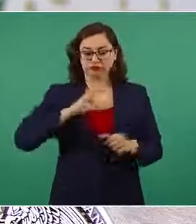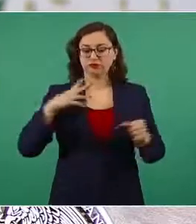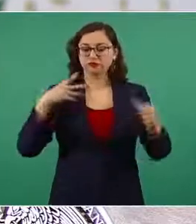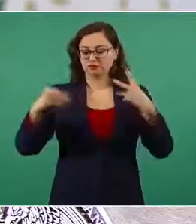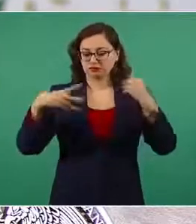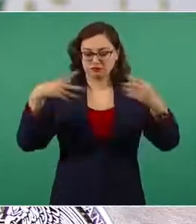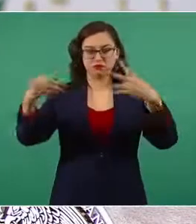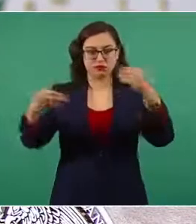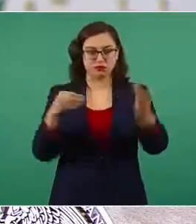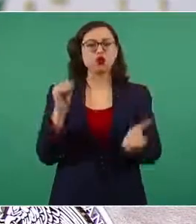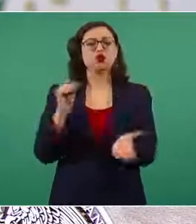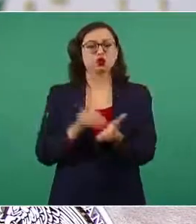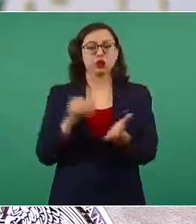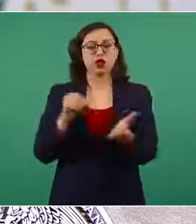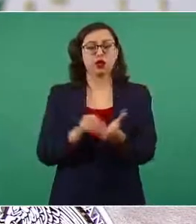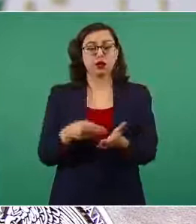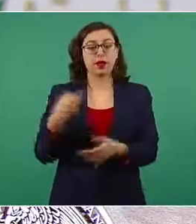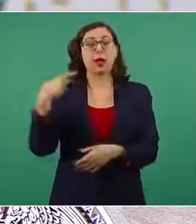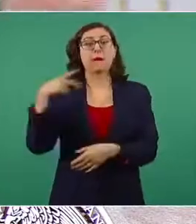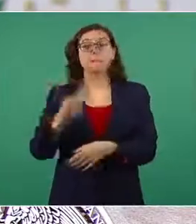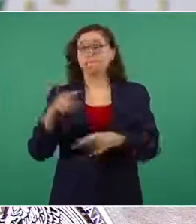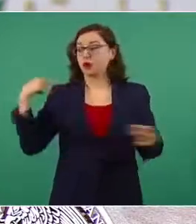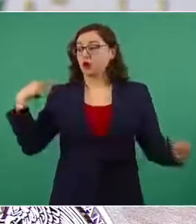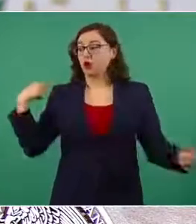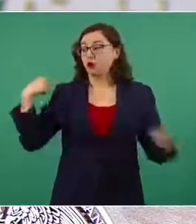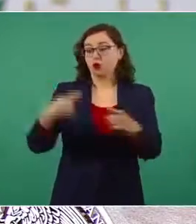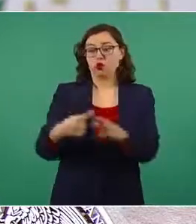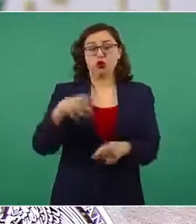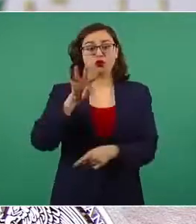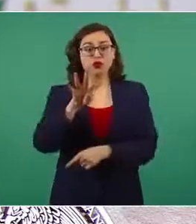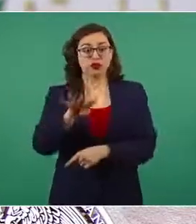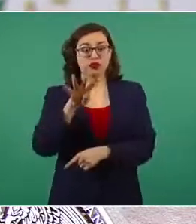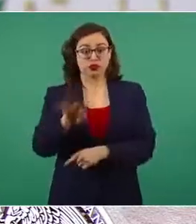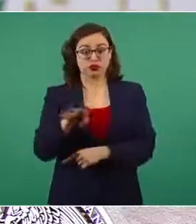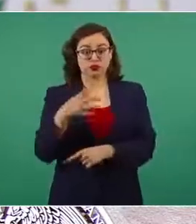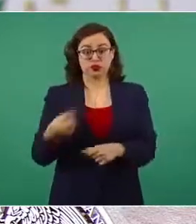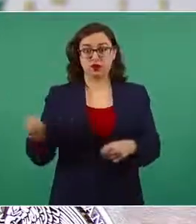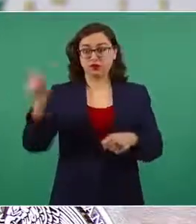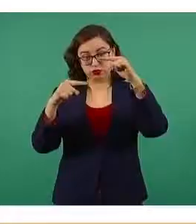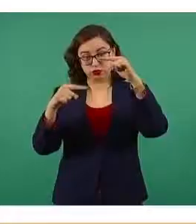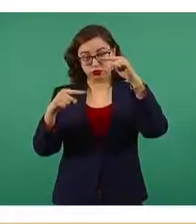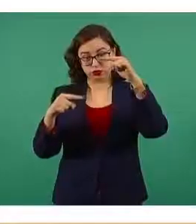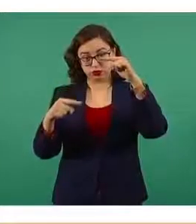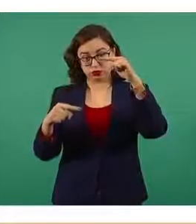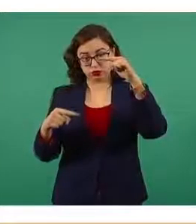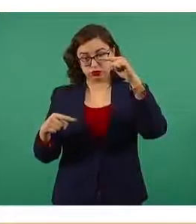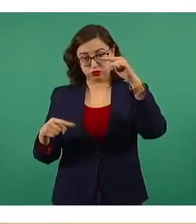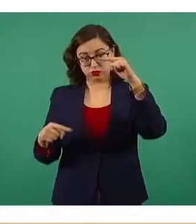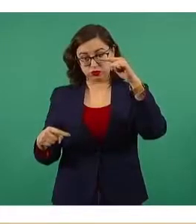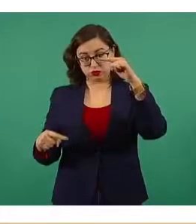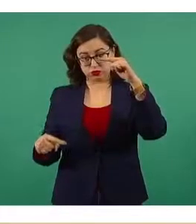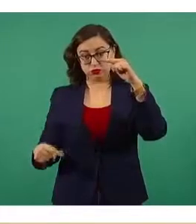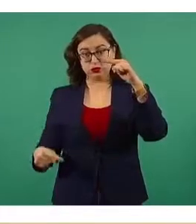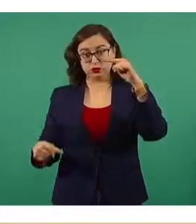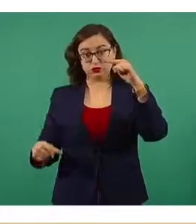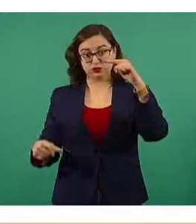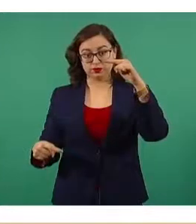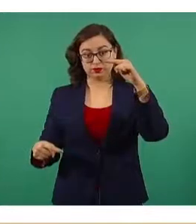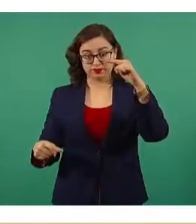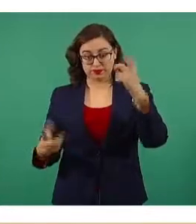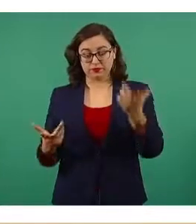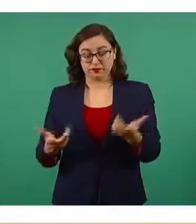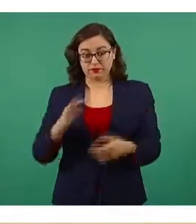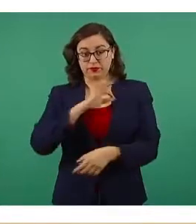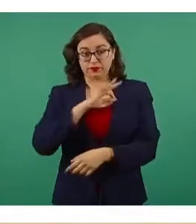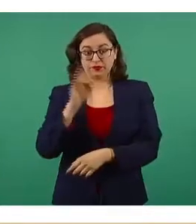19 semanas consecutivas a la baja y estamos en la semana número 20 de reducción. En el cambio más reciente o de